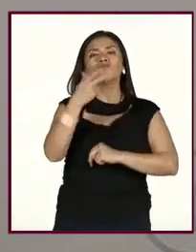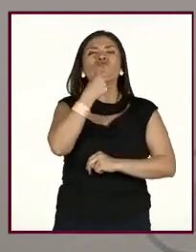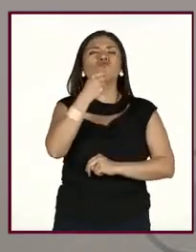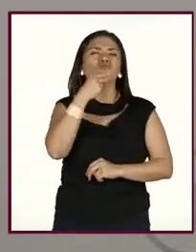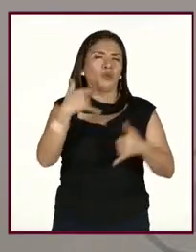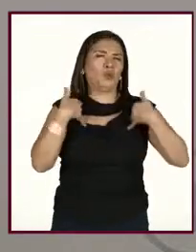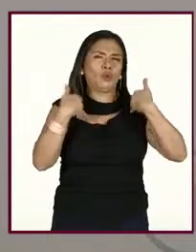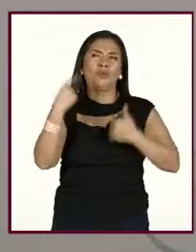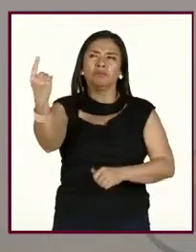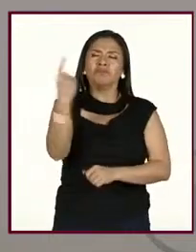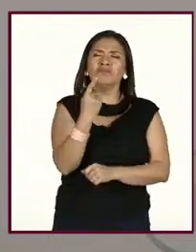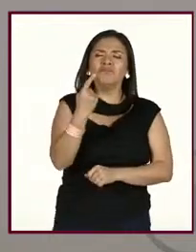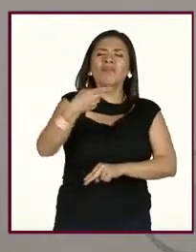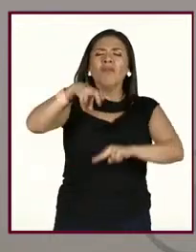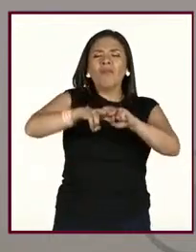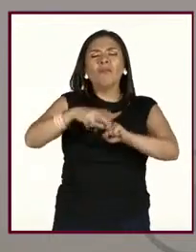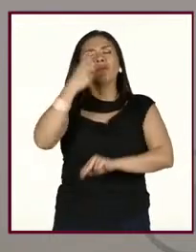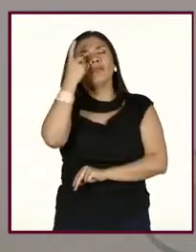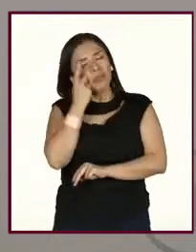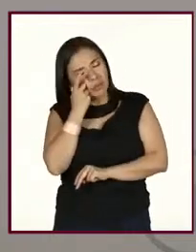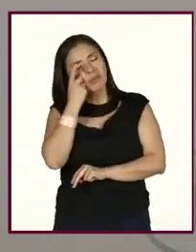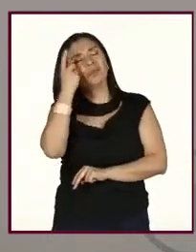se está durmiendo en las clases,